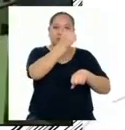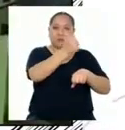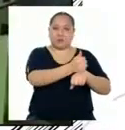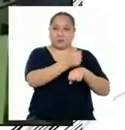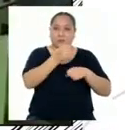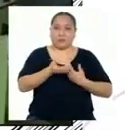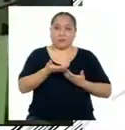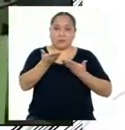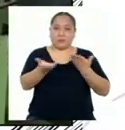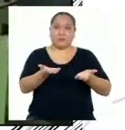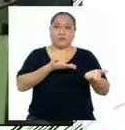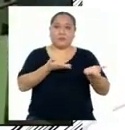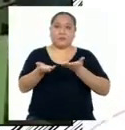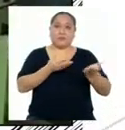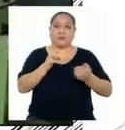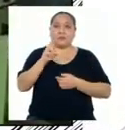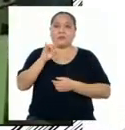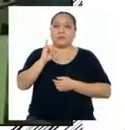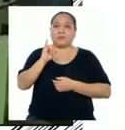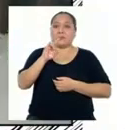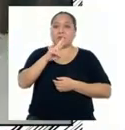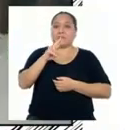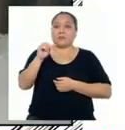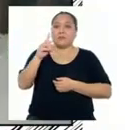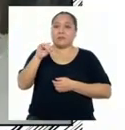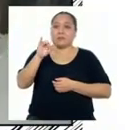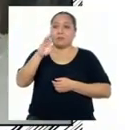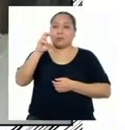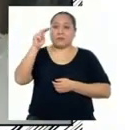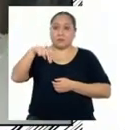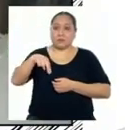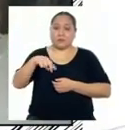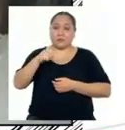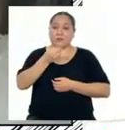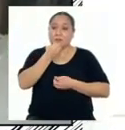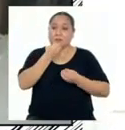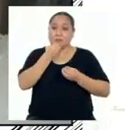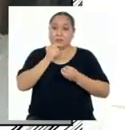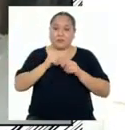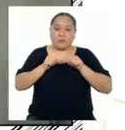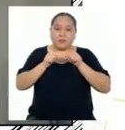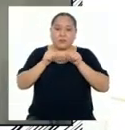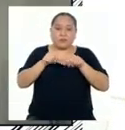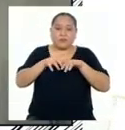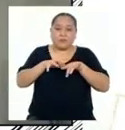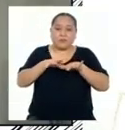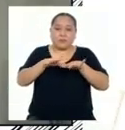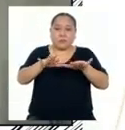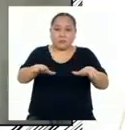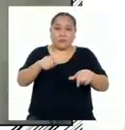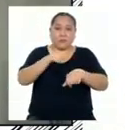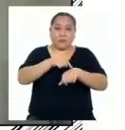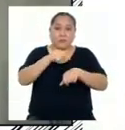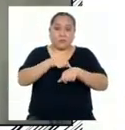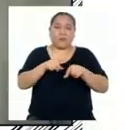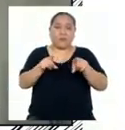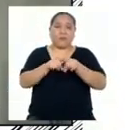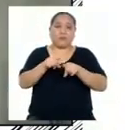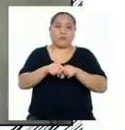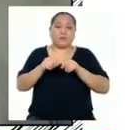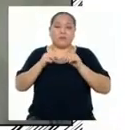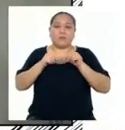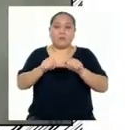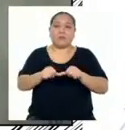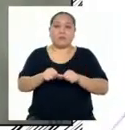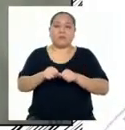brindan servicios de irradiación de alimentos Para prolongar su tiempo de duración Así como la irradiación de productos médicos Con